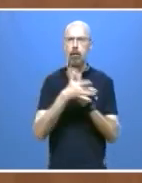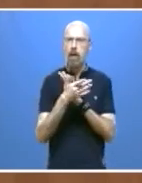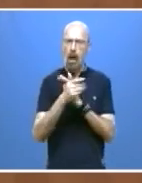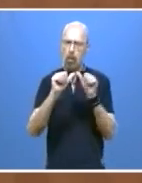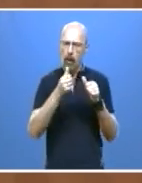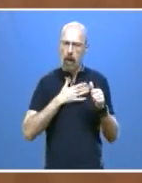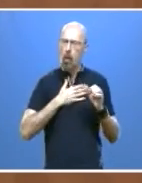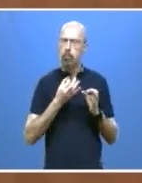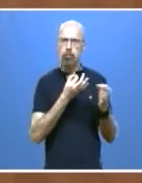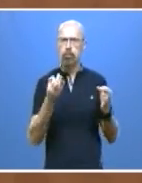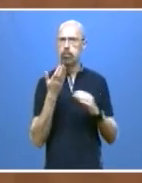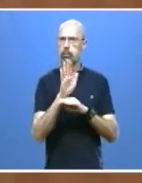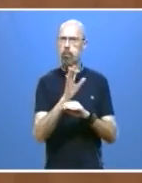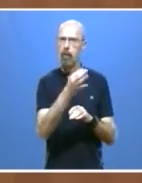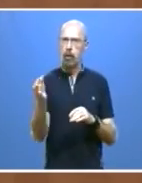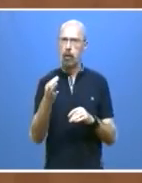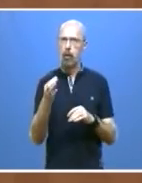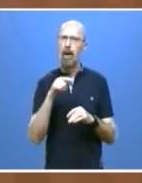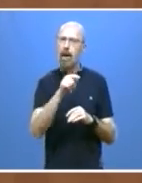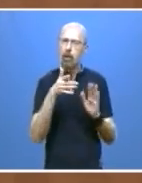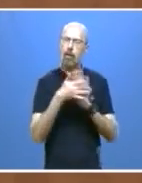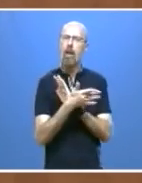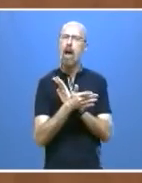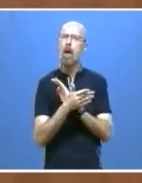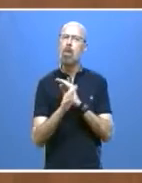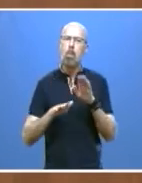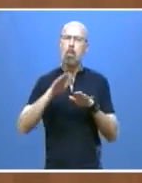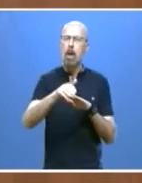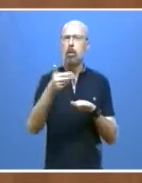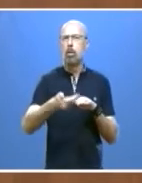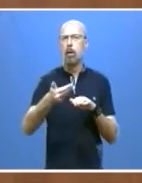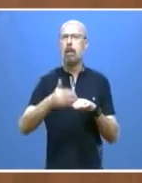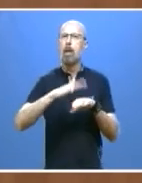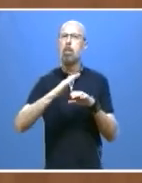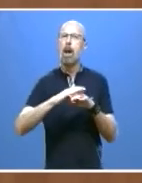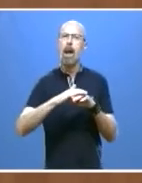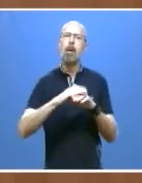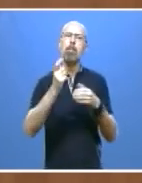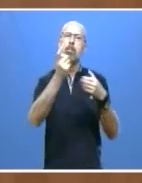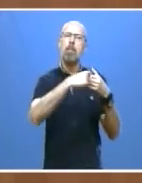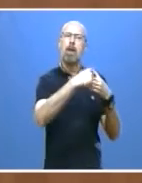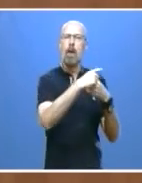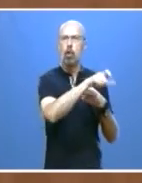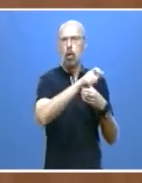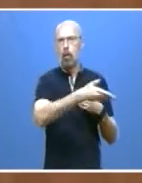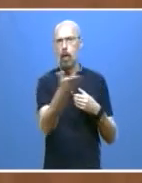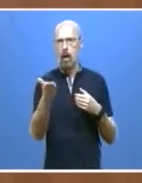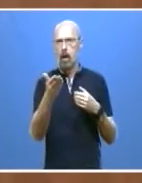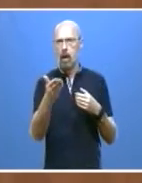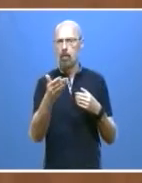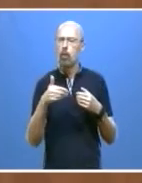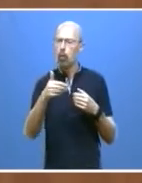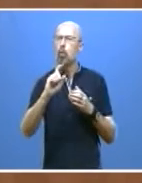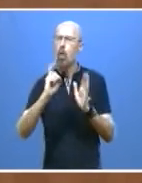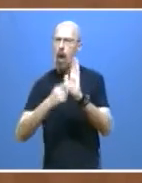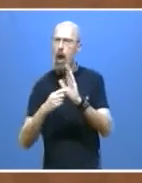más adelante en la participación ciudadana con una futura ley que la impulse. Porque esta crisis también ha influido